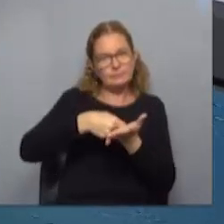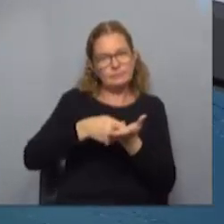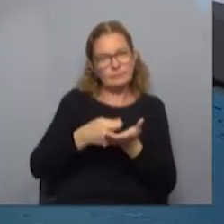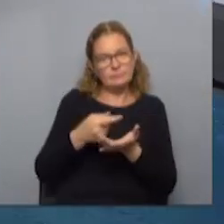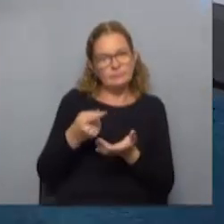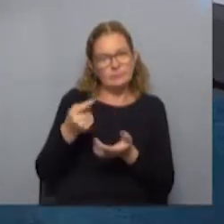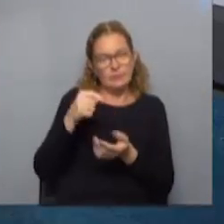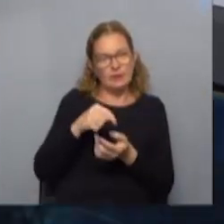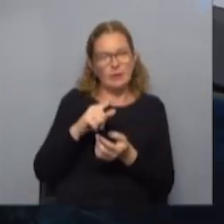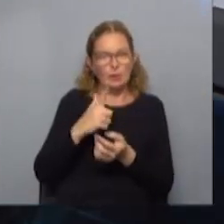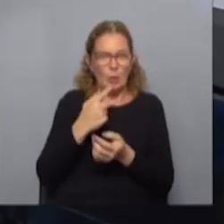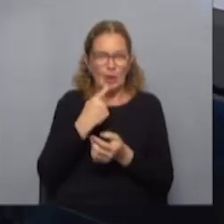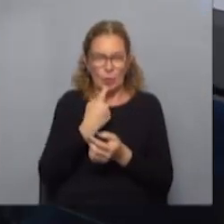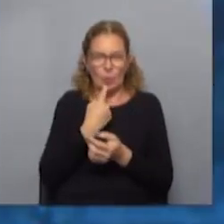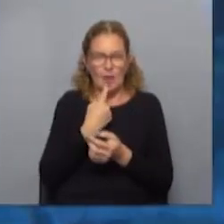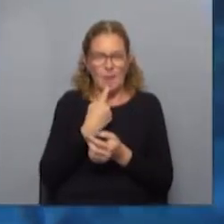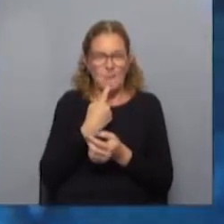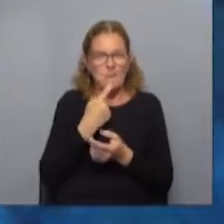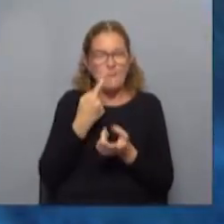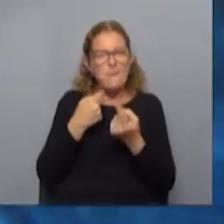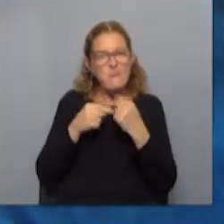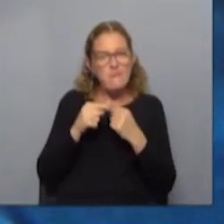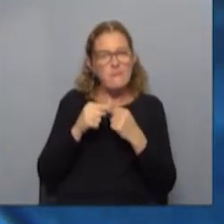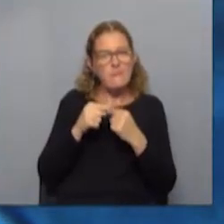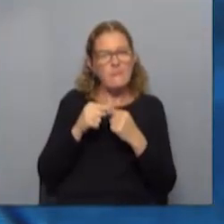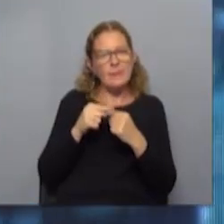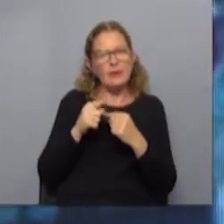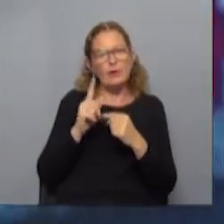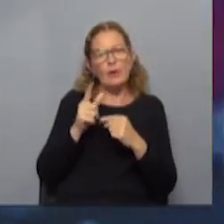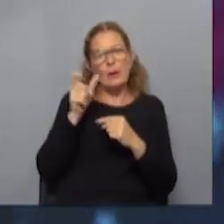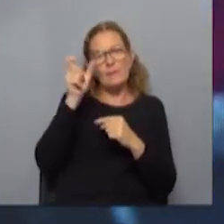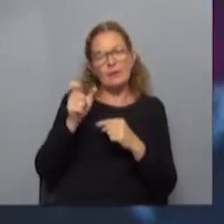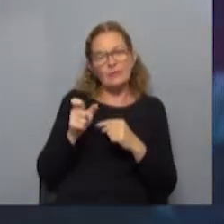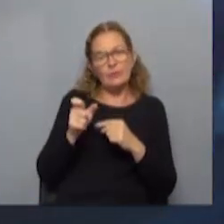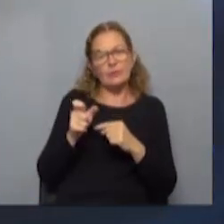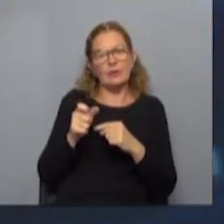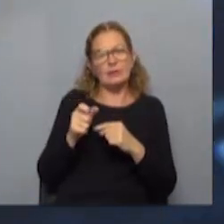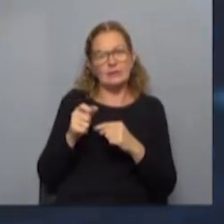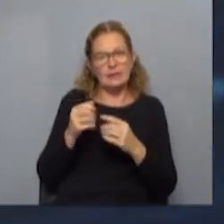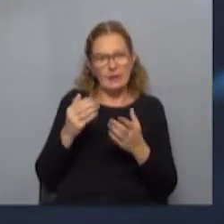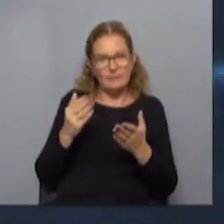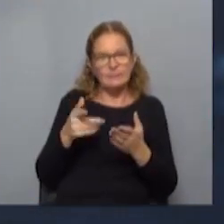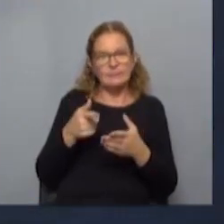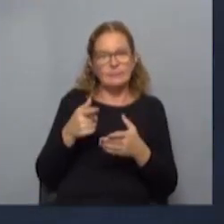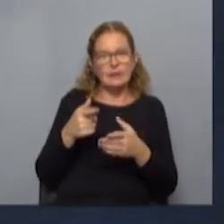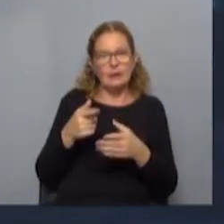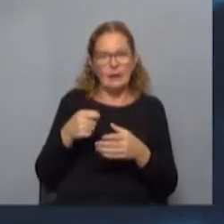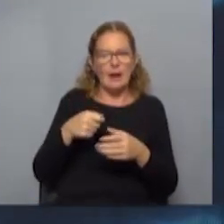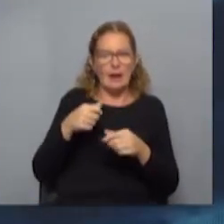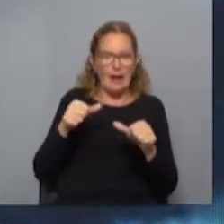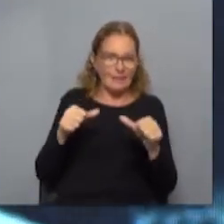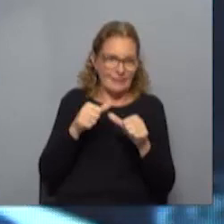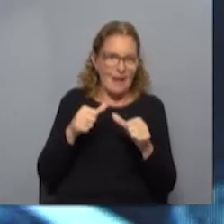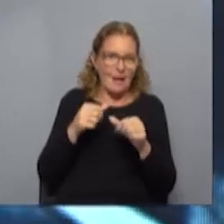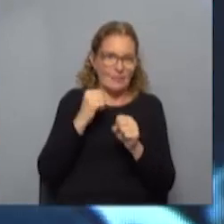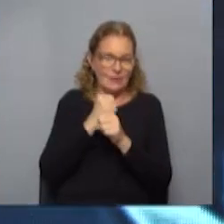le vacacionara en su indudablemente que no el de clase media, que era el que hacía más sano, el que hacía cantidad, pero